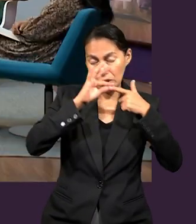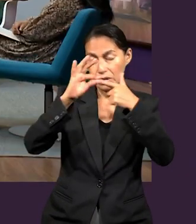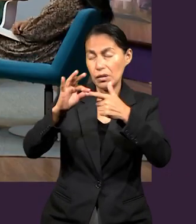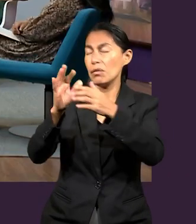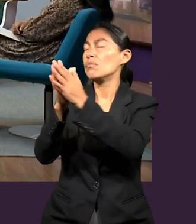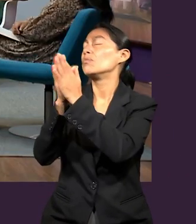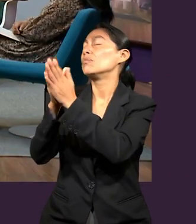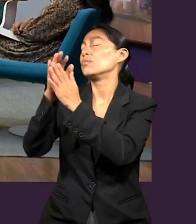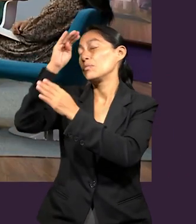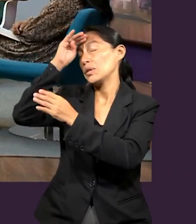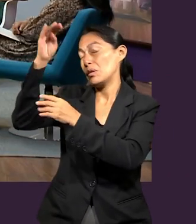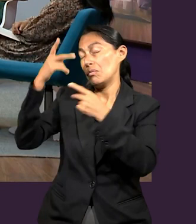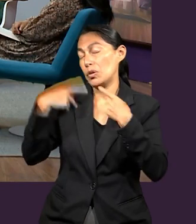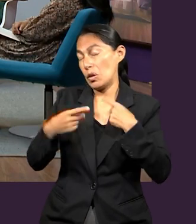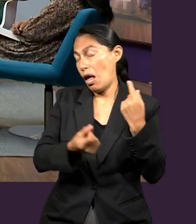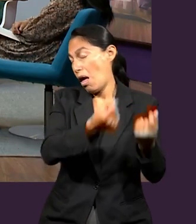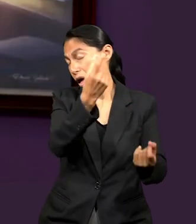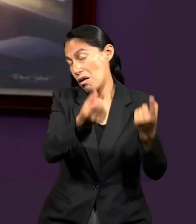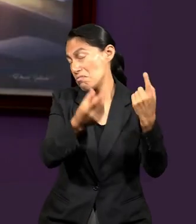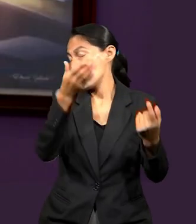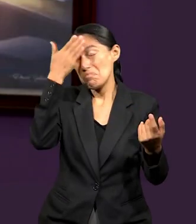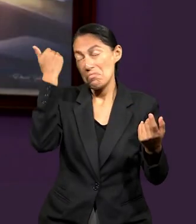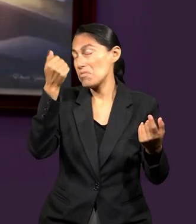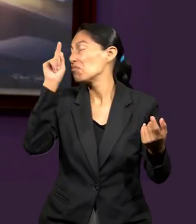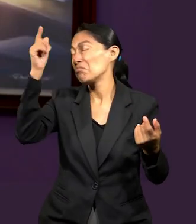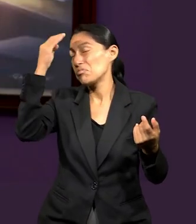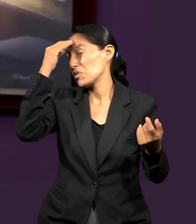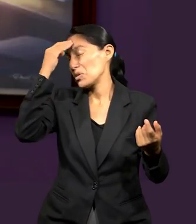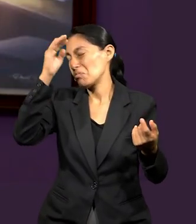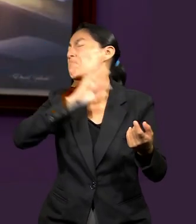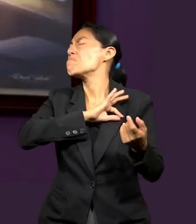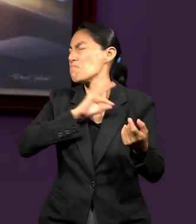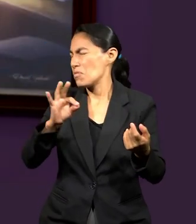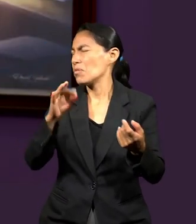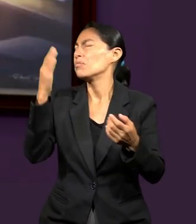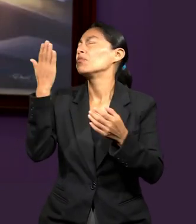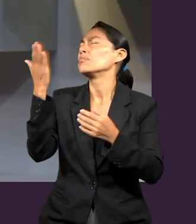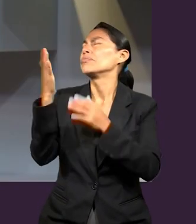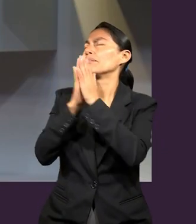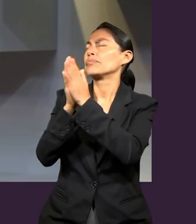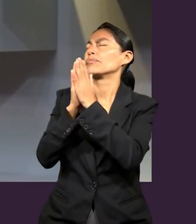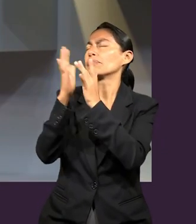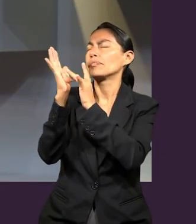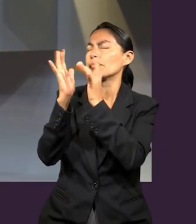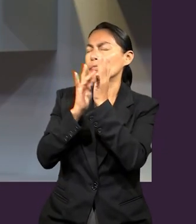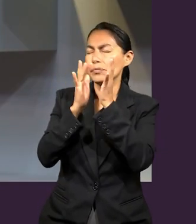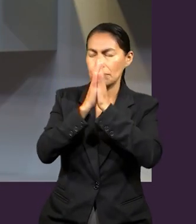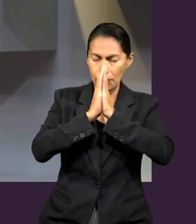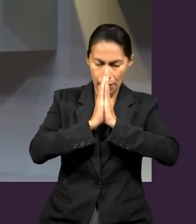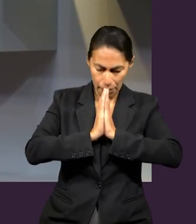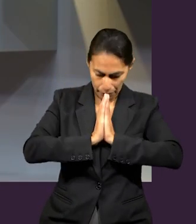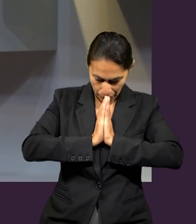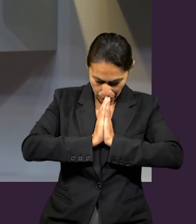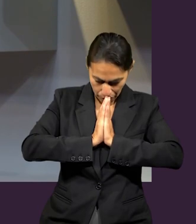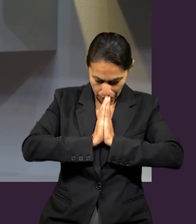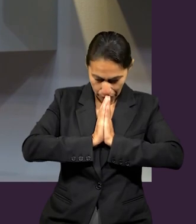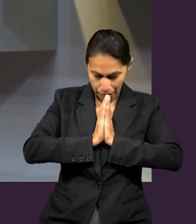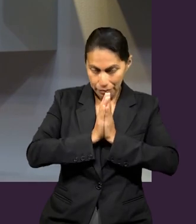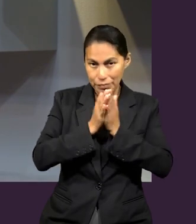dirige nuestras vidas, y permite que las personas que quieren conocerte puedan hacerlo. En el nombre de Jesús. Amén.